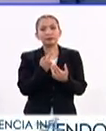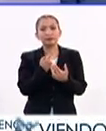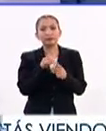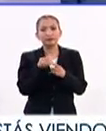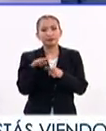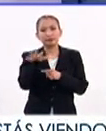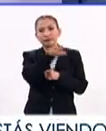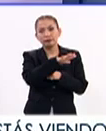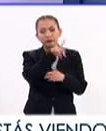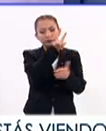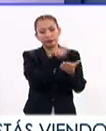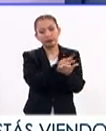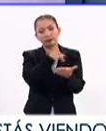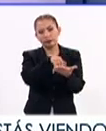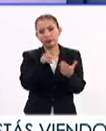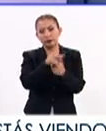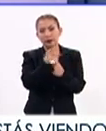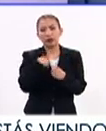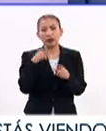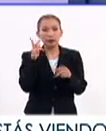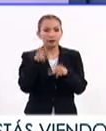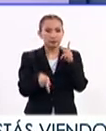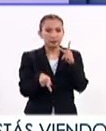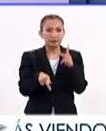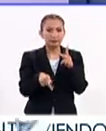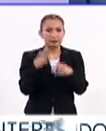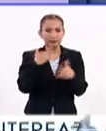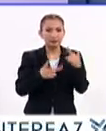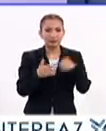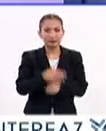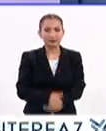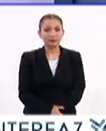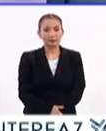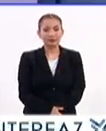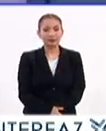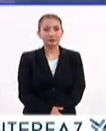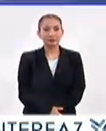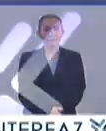surjan impactos en las legislaciones de los países. Vamos a hacer una breve pausa. Regresamos.